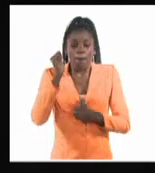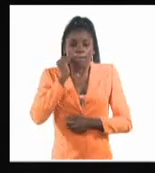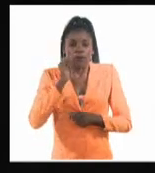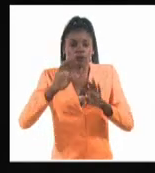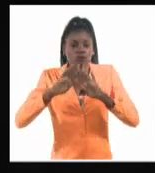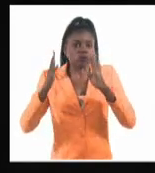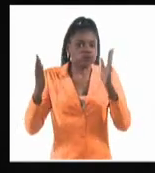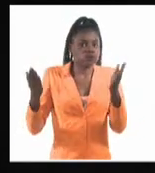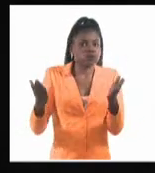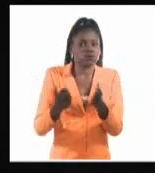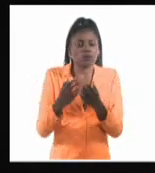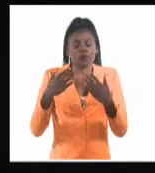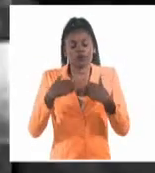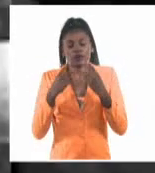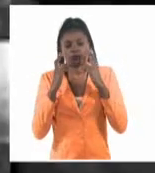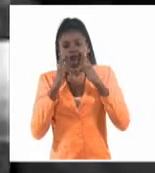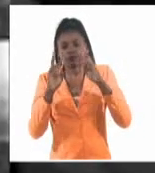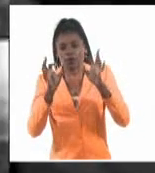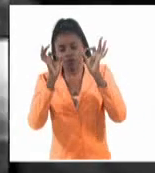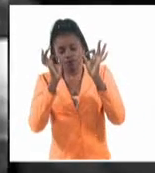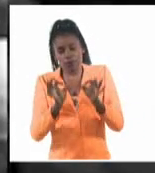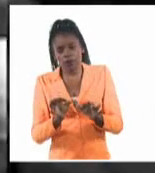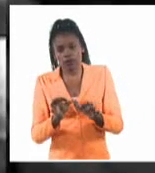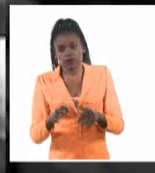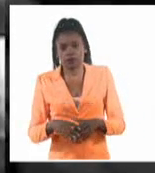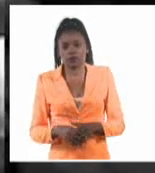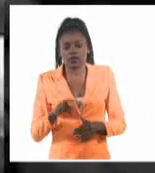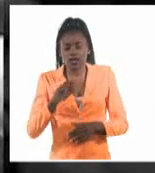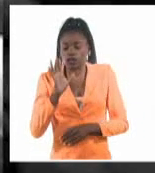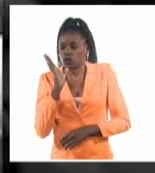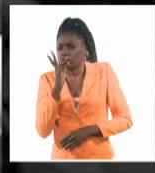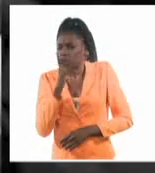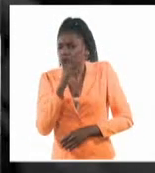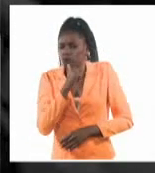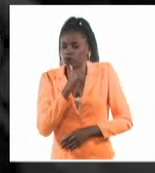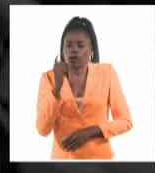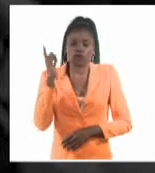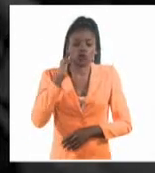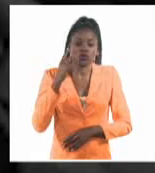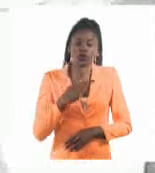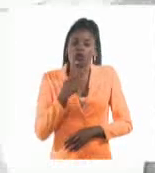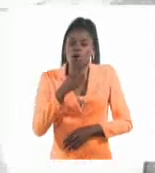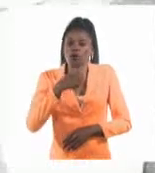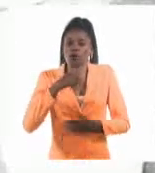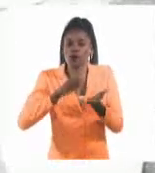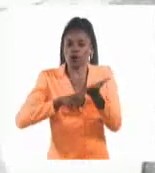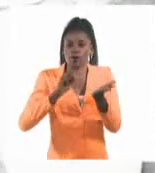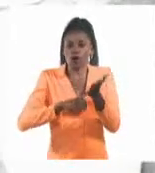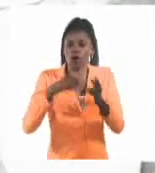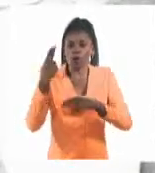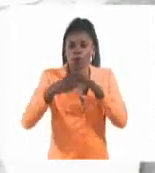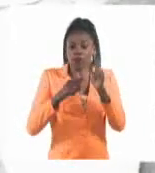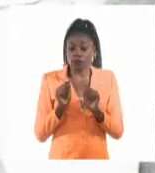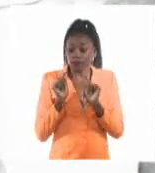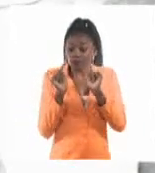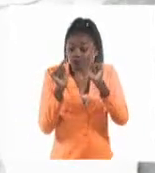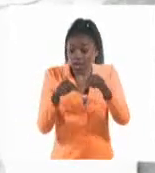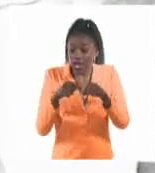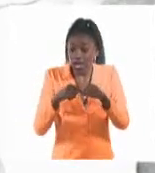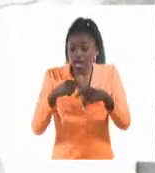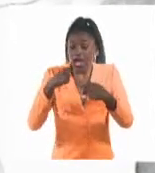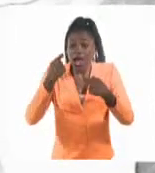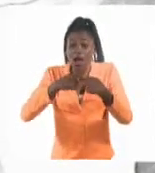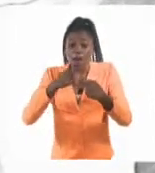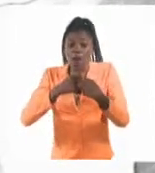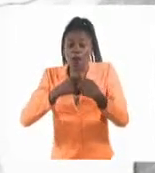en la vida, de verdad. Fue hermosísimo sentir la voz de él, porque se lo está haciendo a ella, a la mujer que ama.